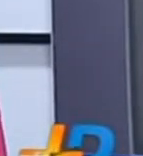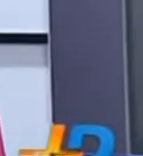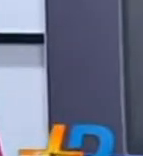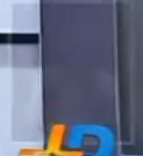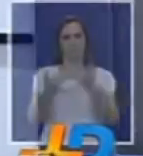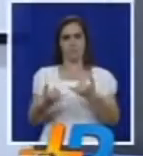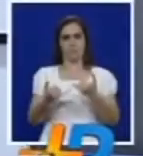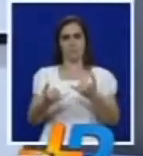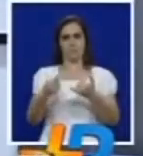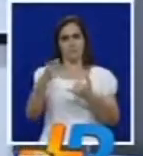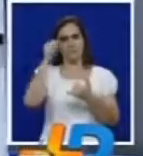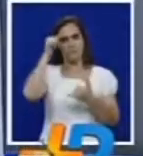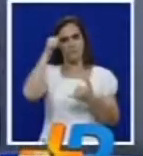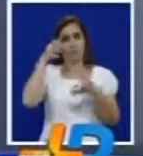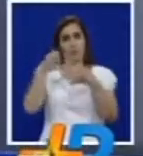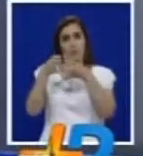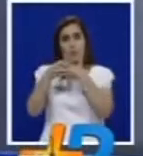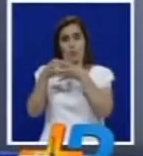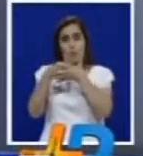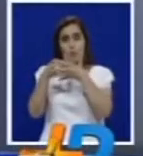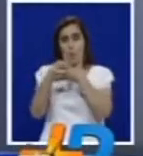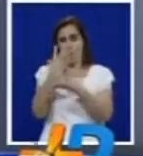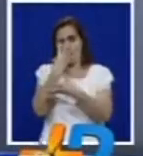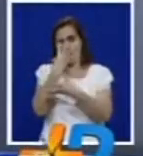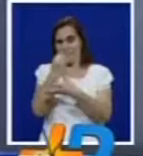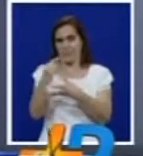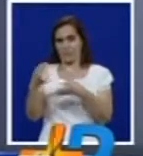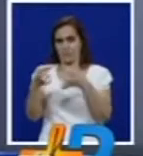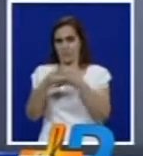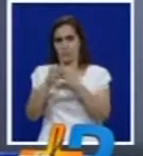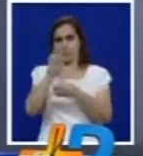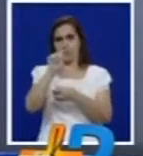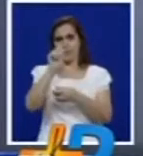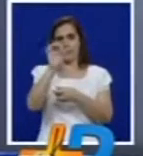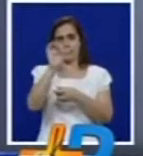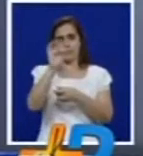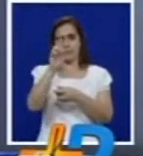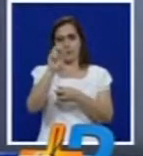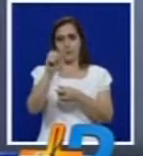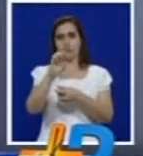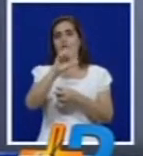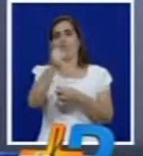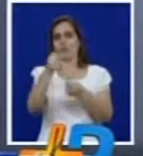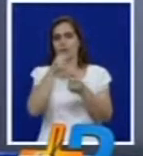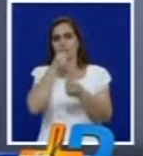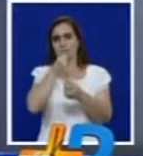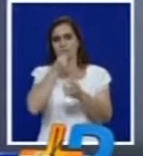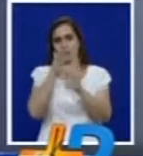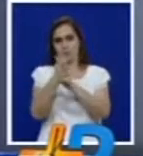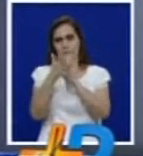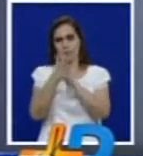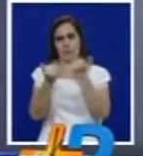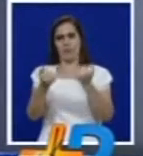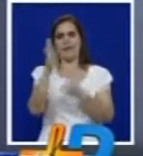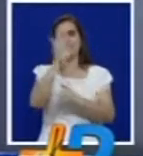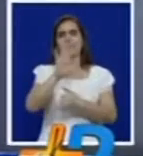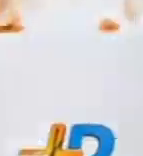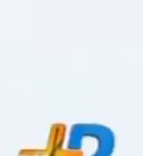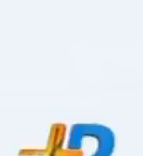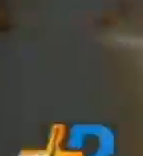la red delincuencial que trabajaba para la banda criminal Los Rastrojos y otras noticias del occidente colombiano en el siguiente panorama regional.